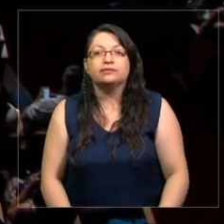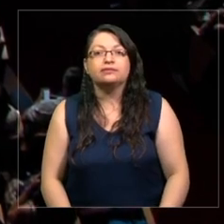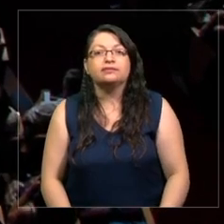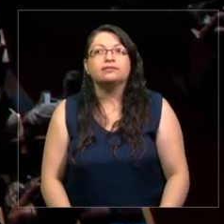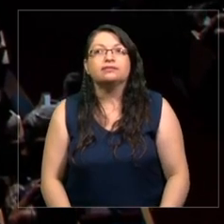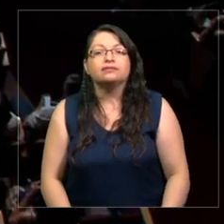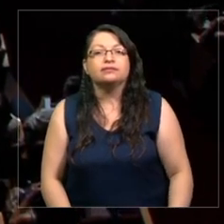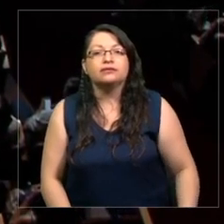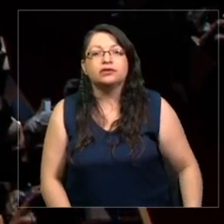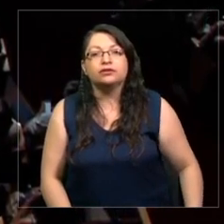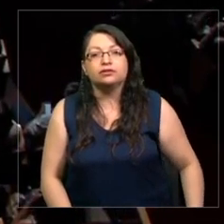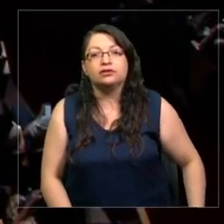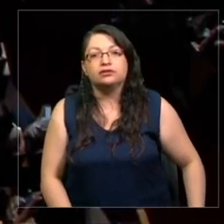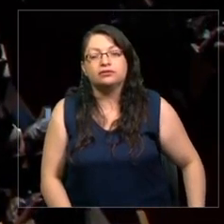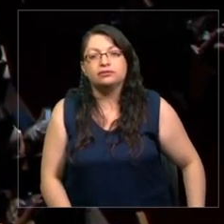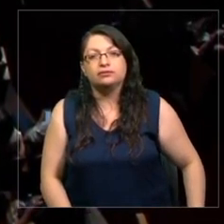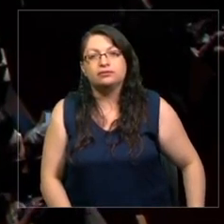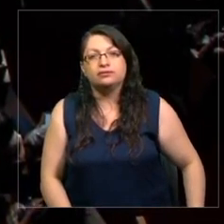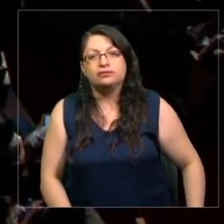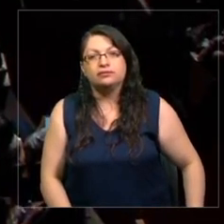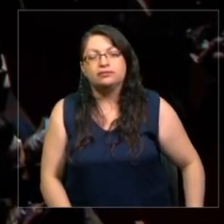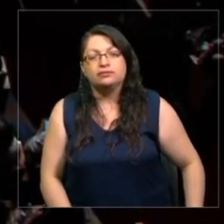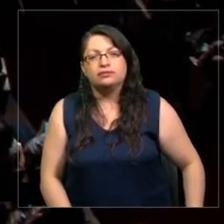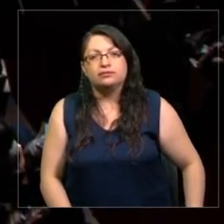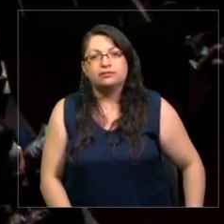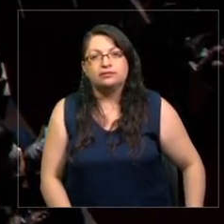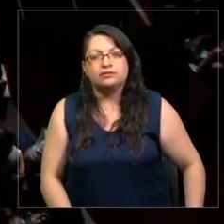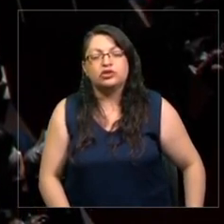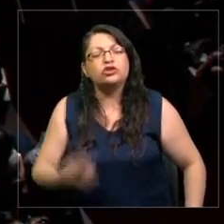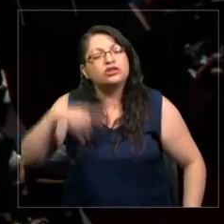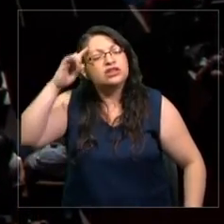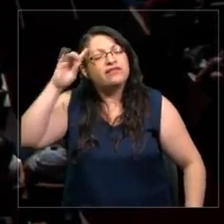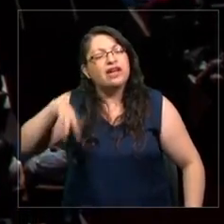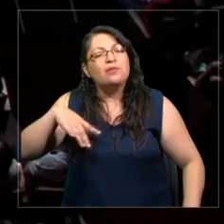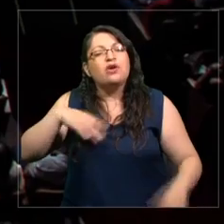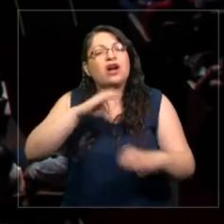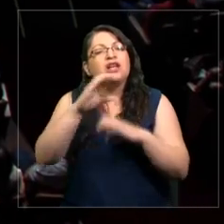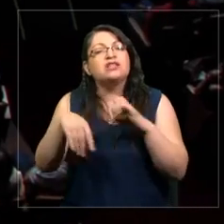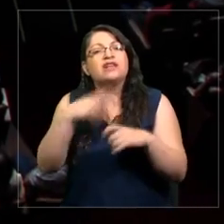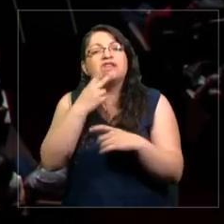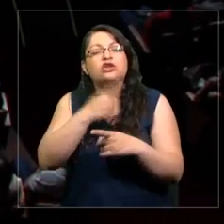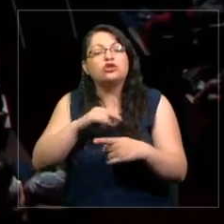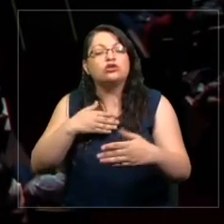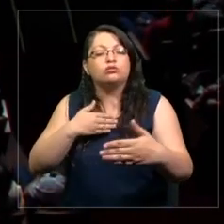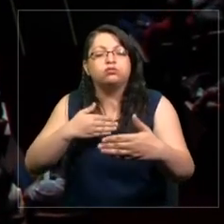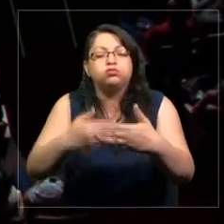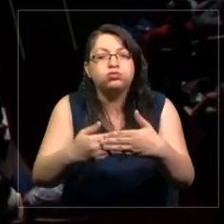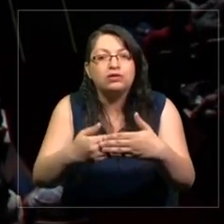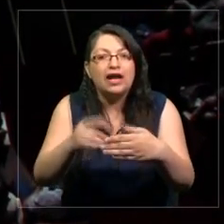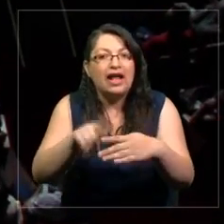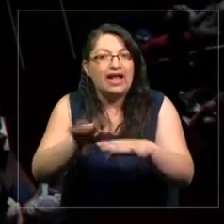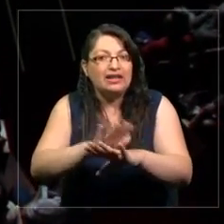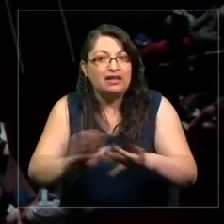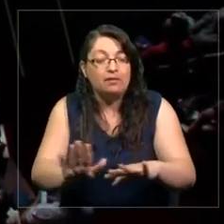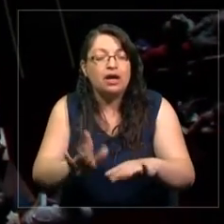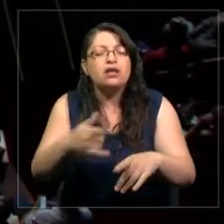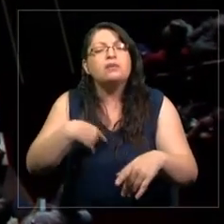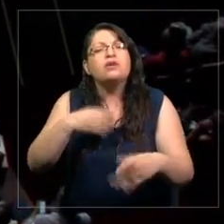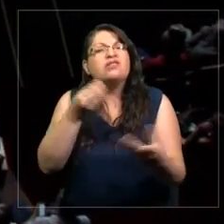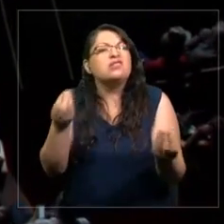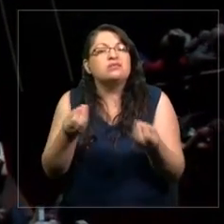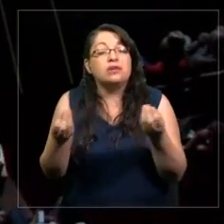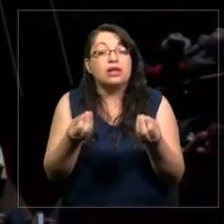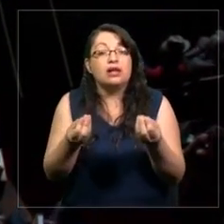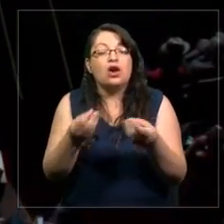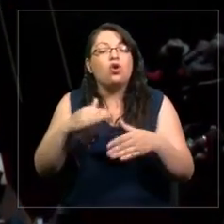Asumimos que nuestro ciclo de vida tiene un punto final, pero ¿cuál será este? La discusión en torno a la inmortalidad virtual y los